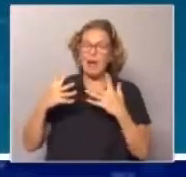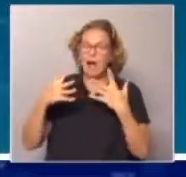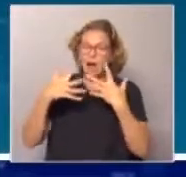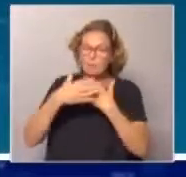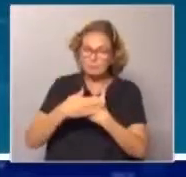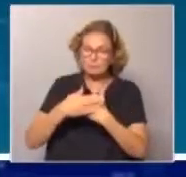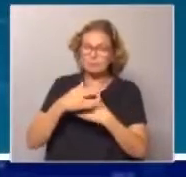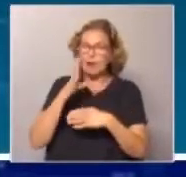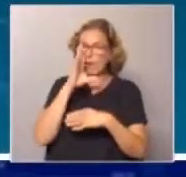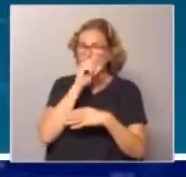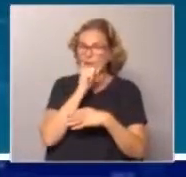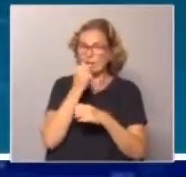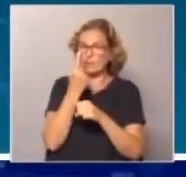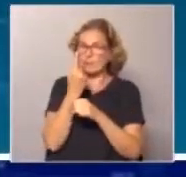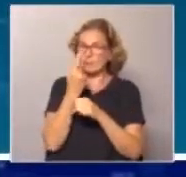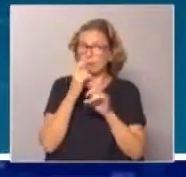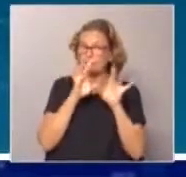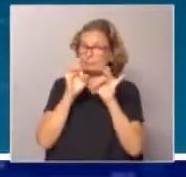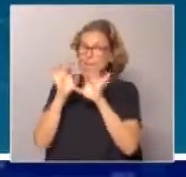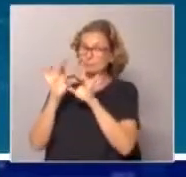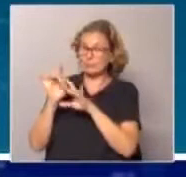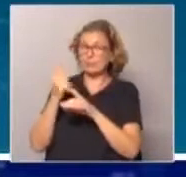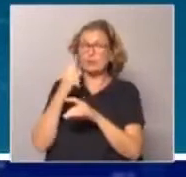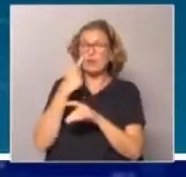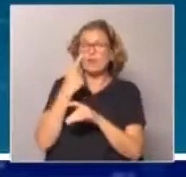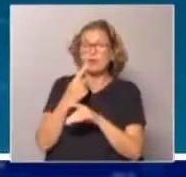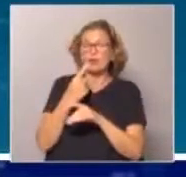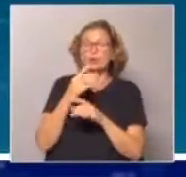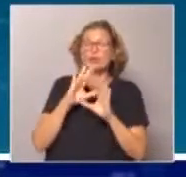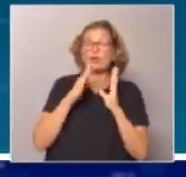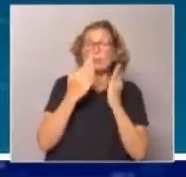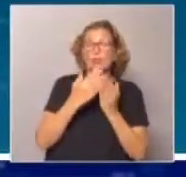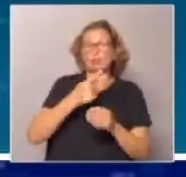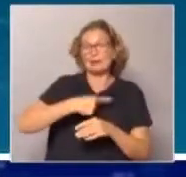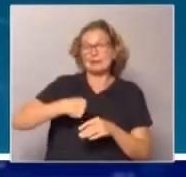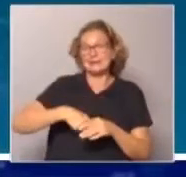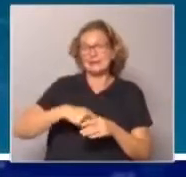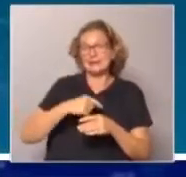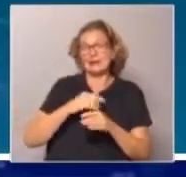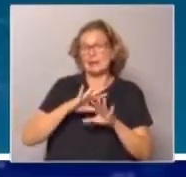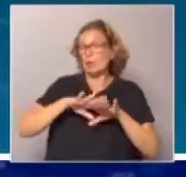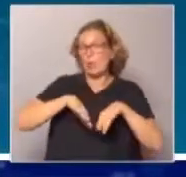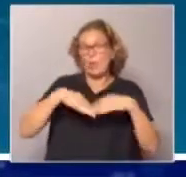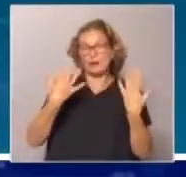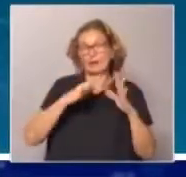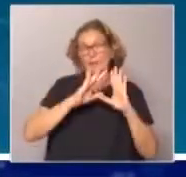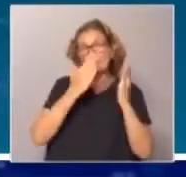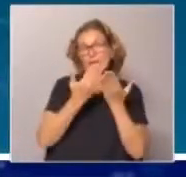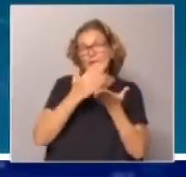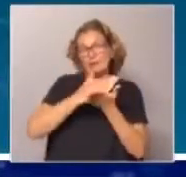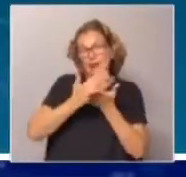esa primera ola, ese primer gran brote. Entonces eso se vio en todo el mundo, desde China y casi que cualquier país cerró sus